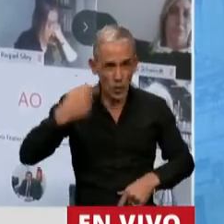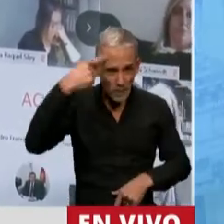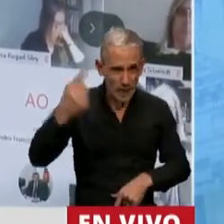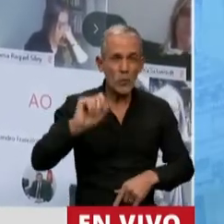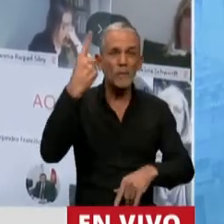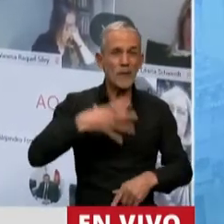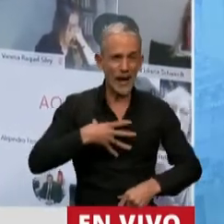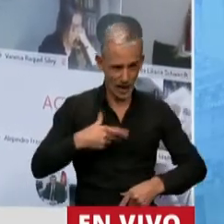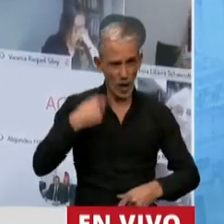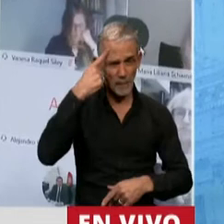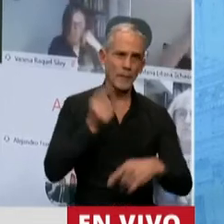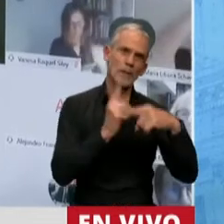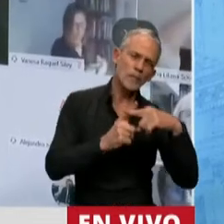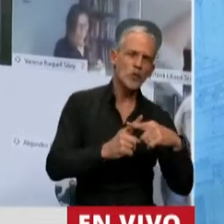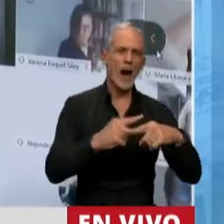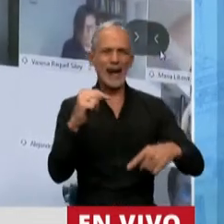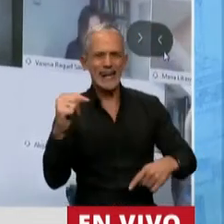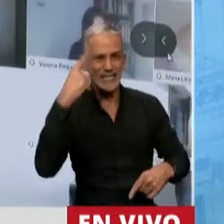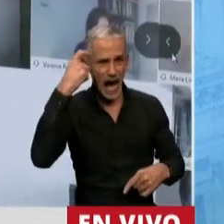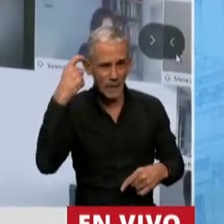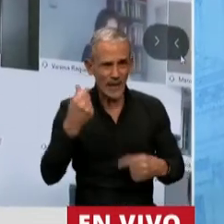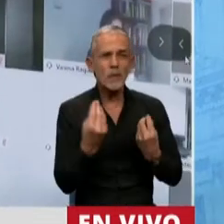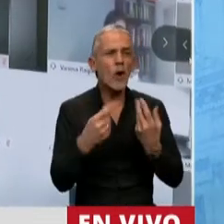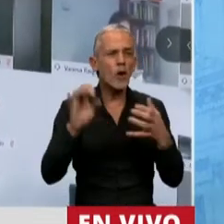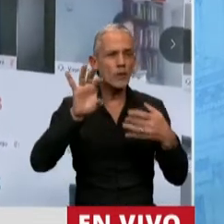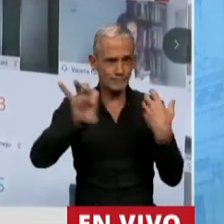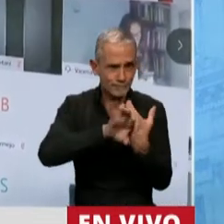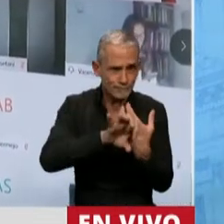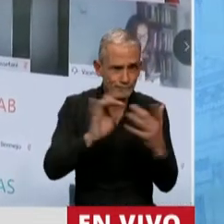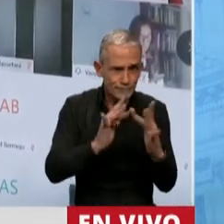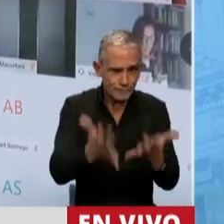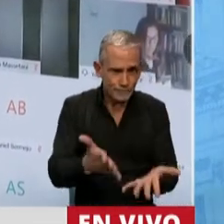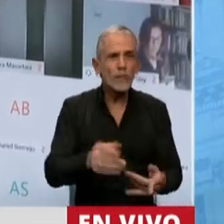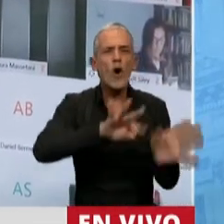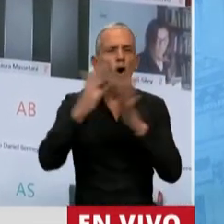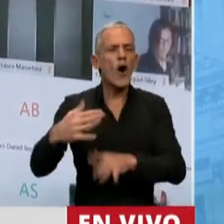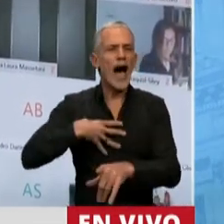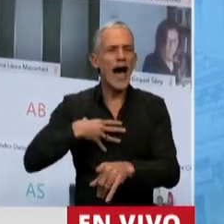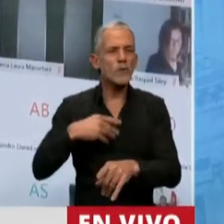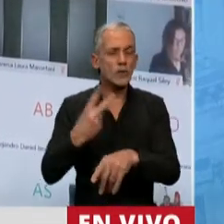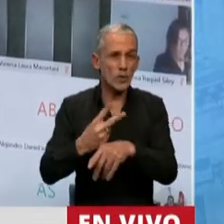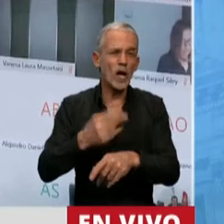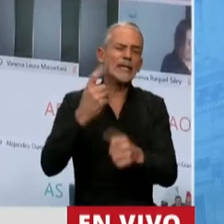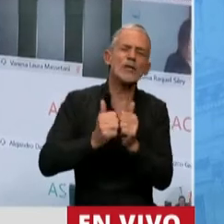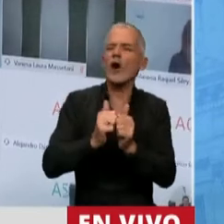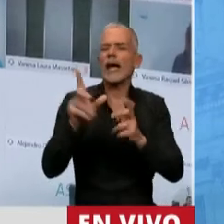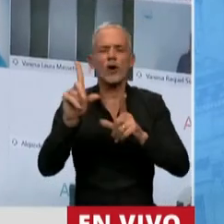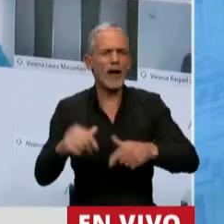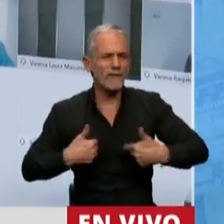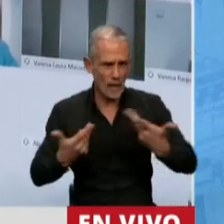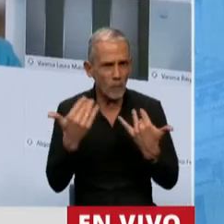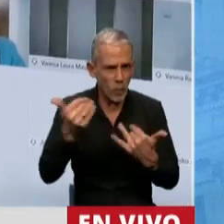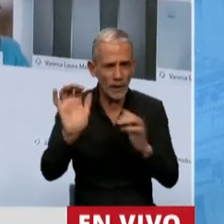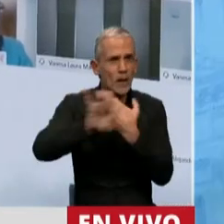grado pueden aprender a sumar y a restar de manera telemática, que los alumnos del secundario pueden aprender historia, geografía, física de manera